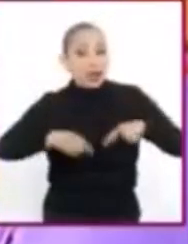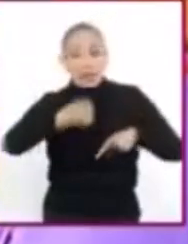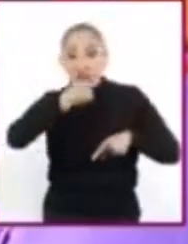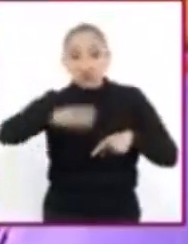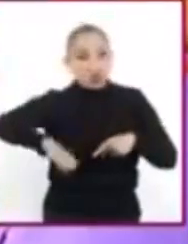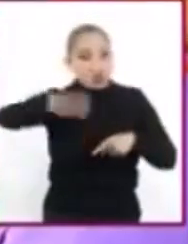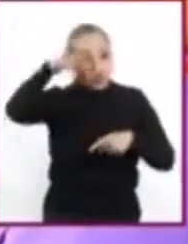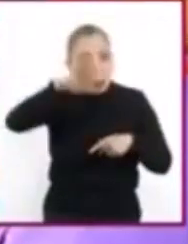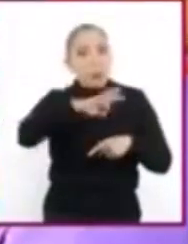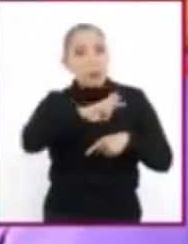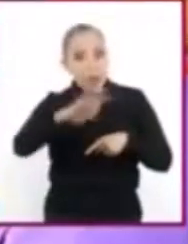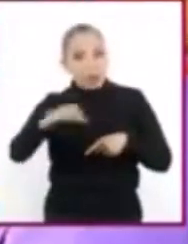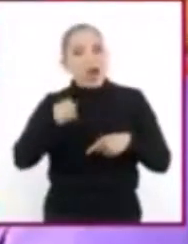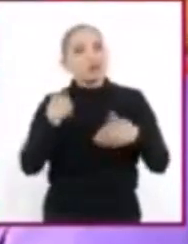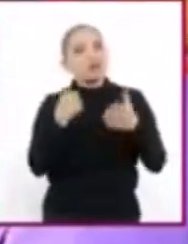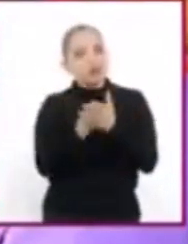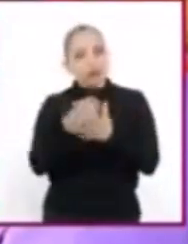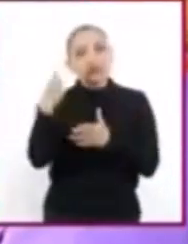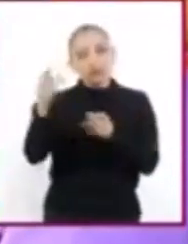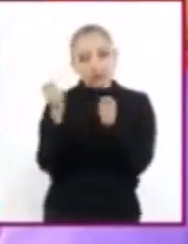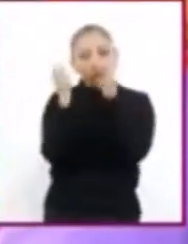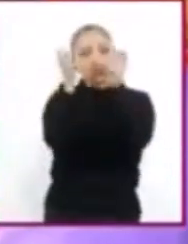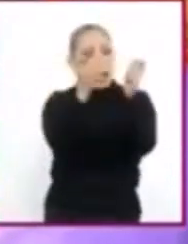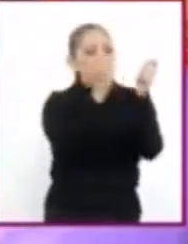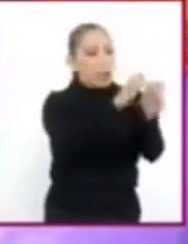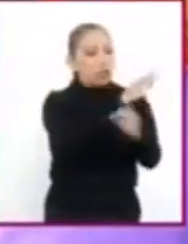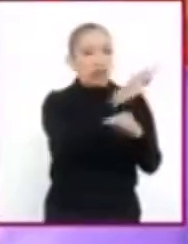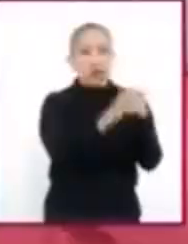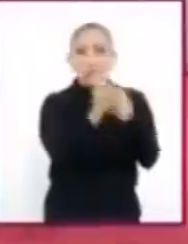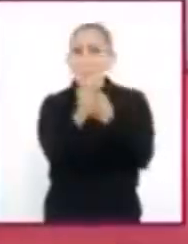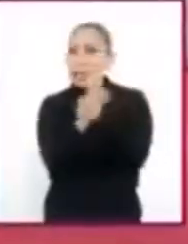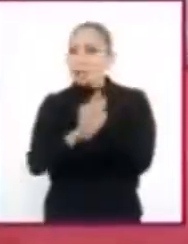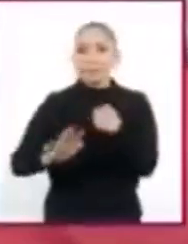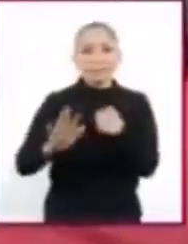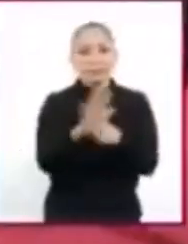adulta, se puedan satisfacer realmente en todos los países.